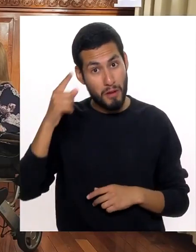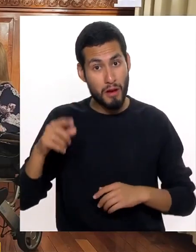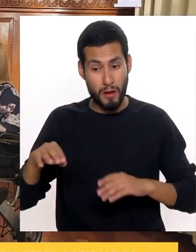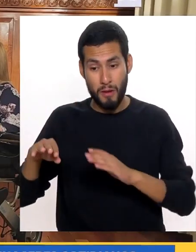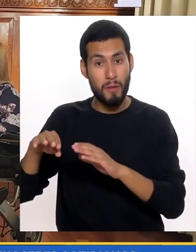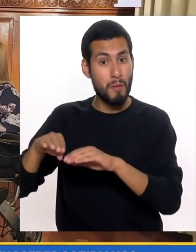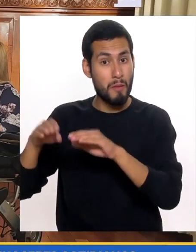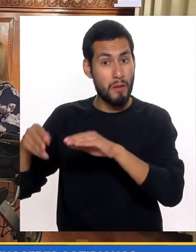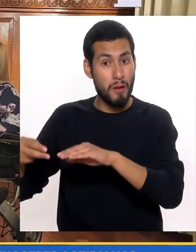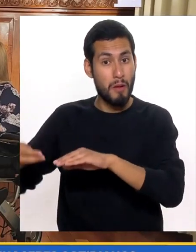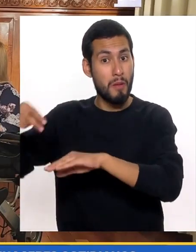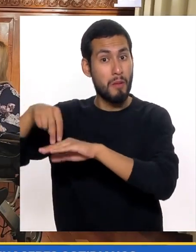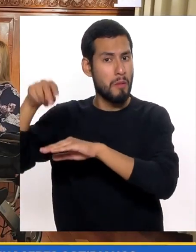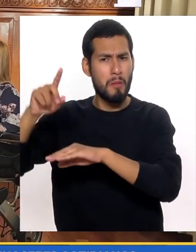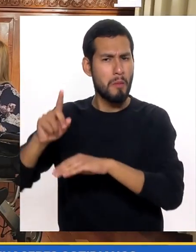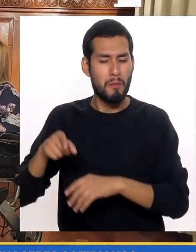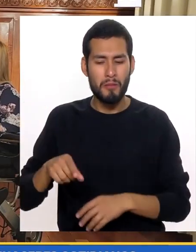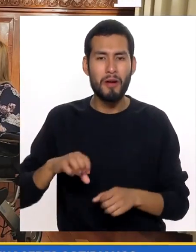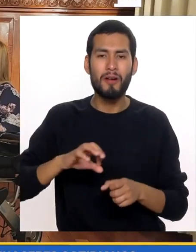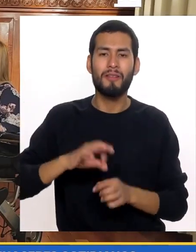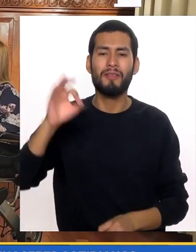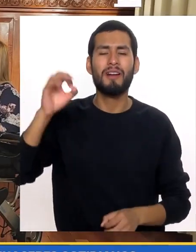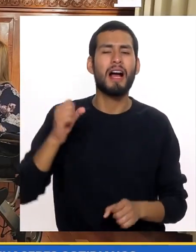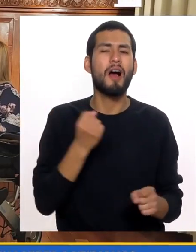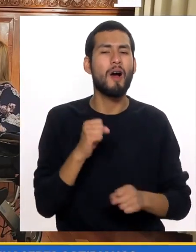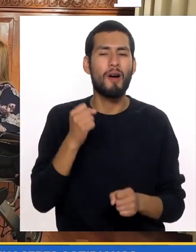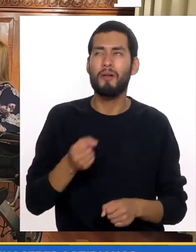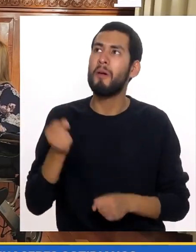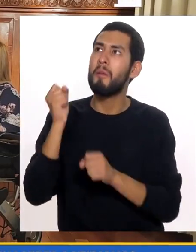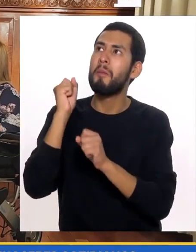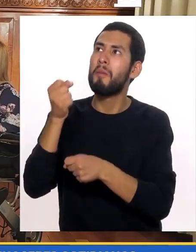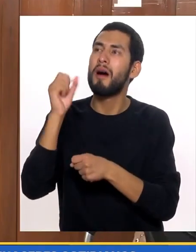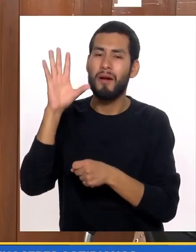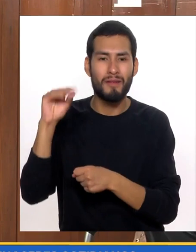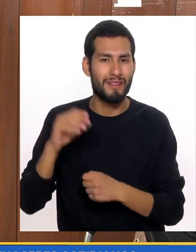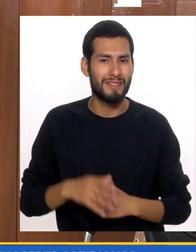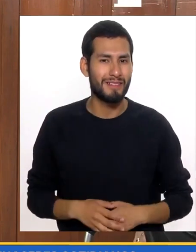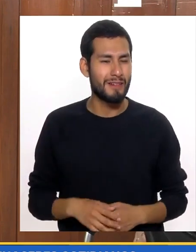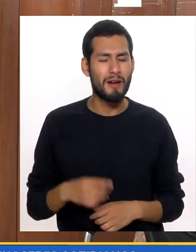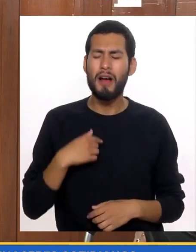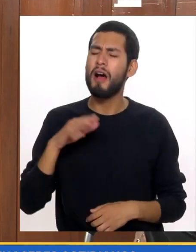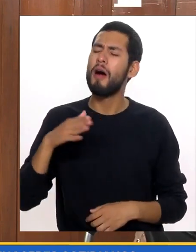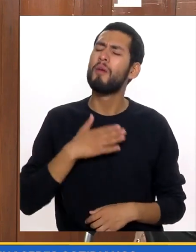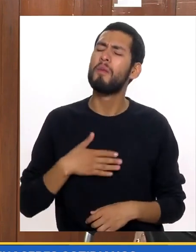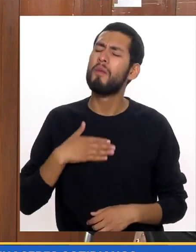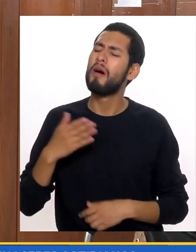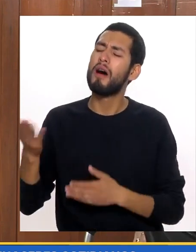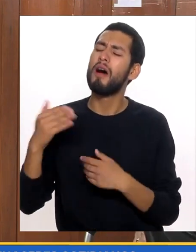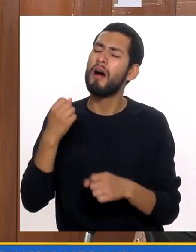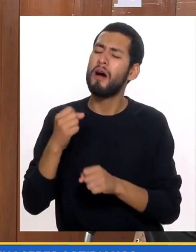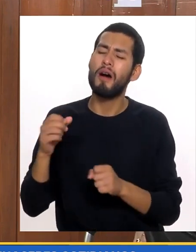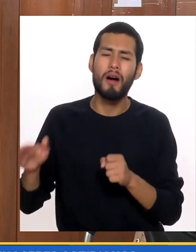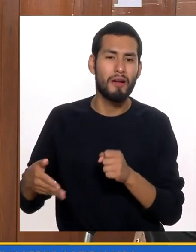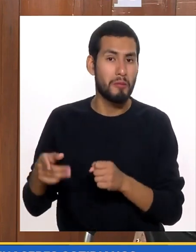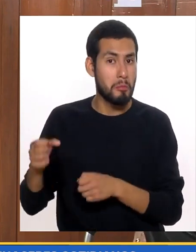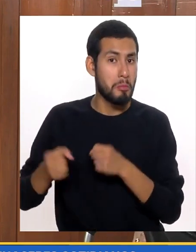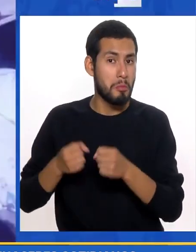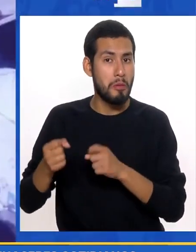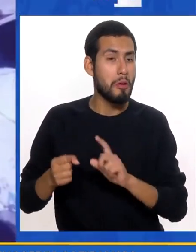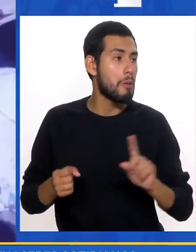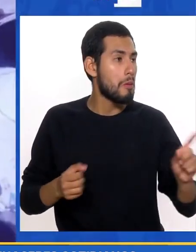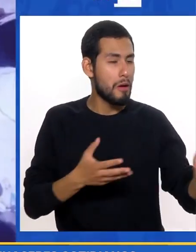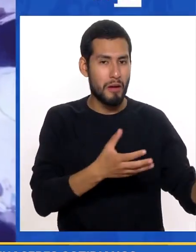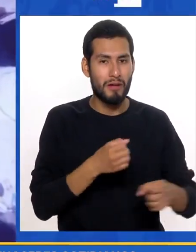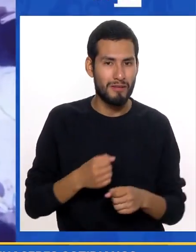luz Yo decía Se subirá un banco o algo Iba el escobo La apagaba Le decía Hijito, ¿puedes tráeme el escobo Recogido? Iba corriendo